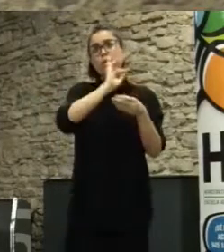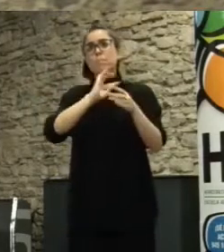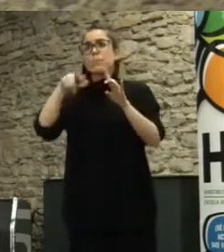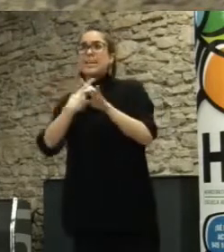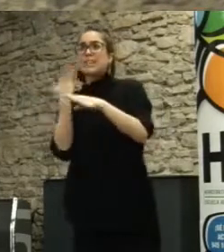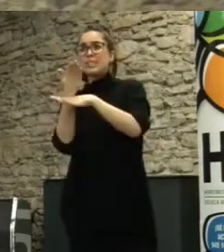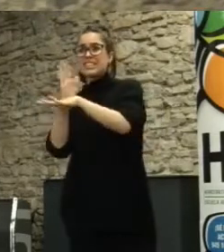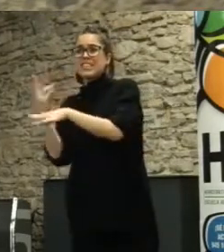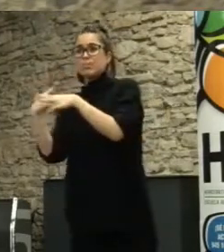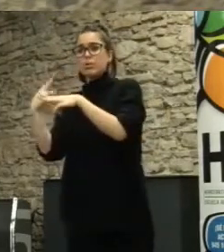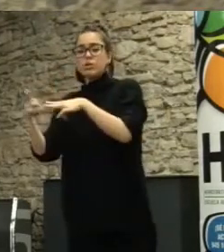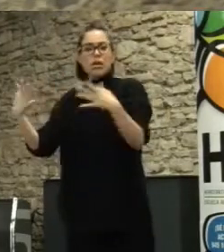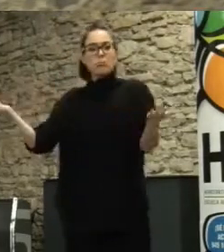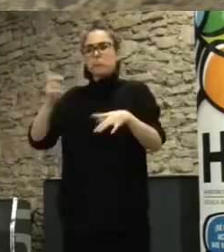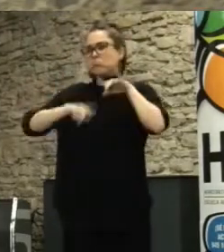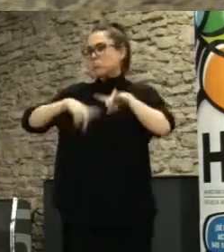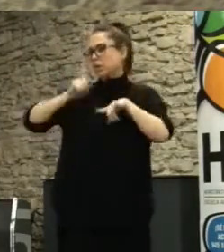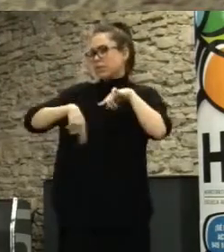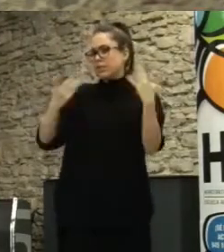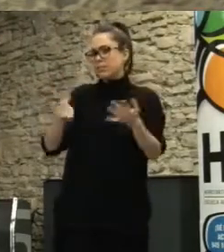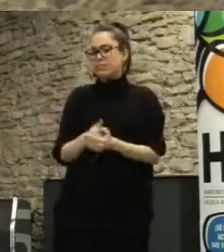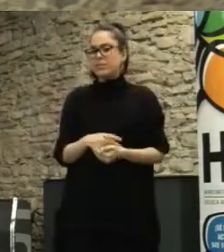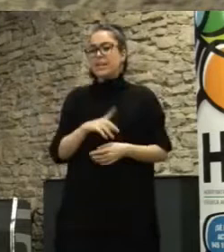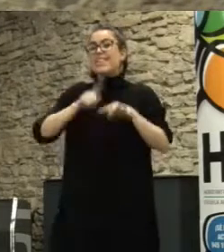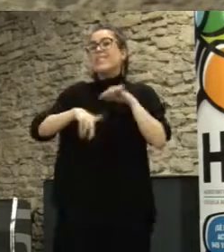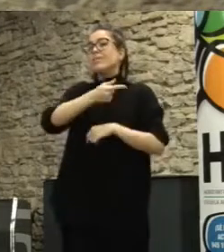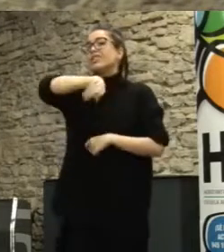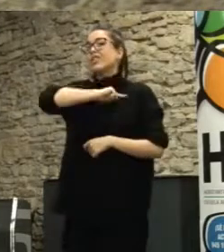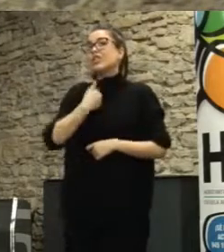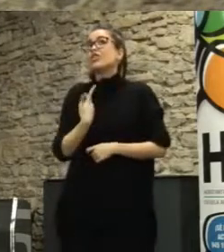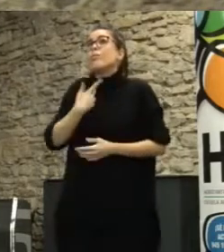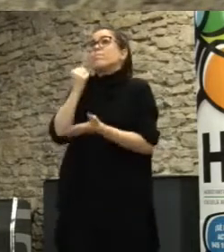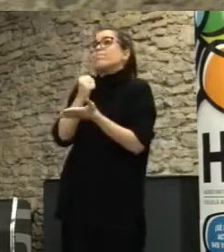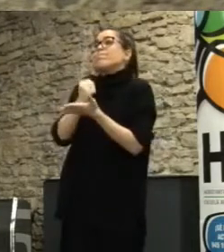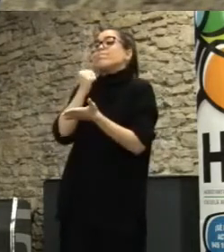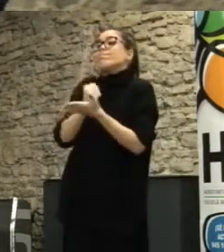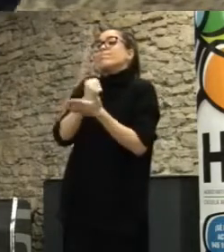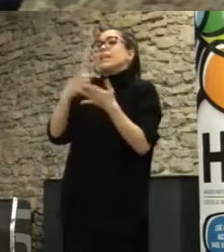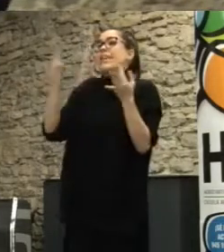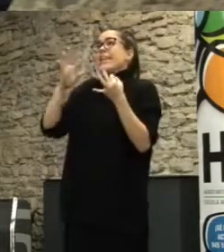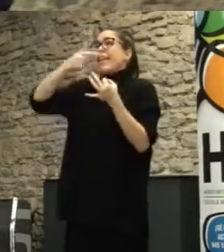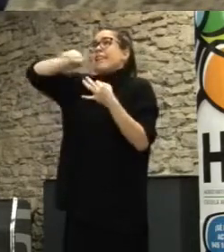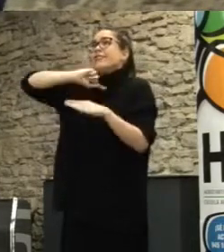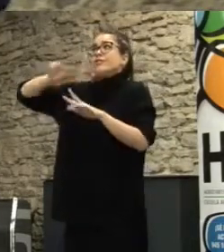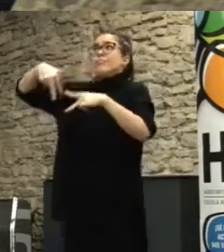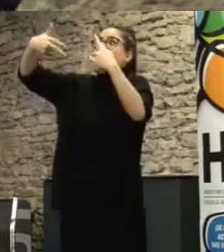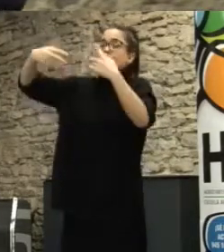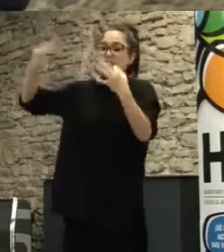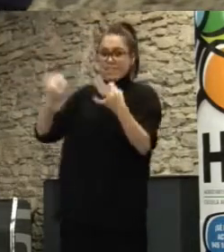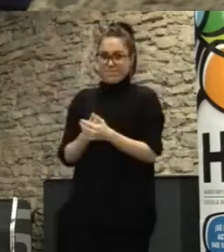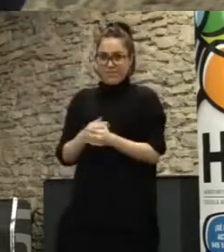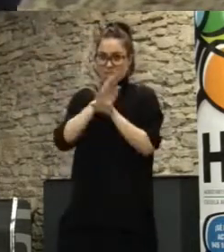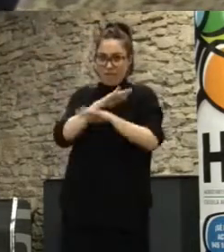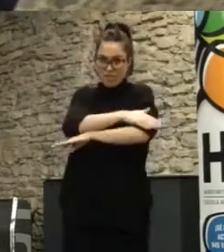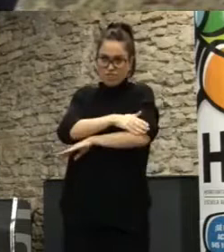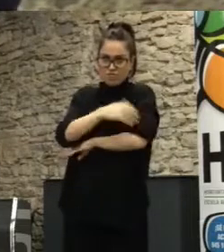el que será un poco lo que reivindiquemos desde abajo y lo que nos dejen hacer sin duda que hay un